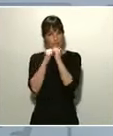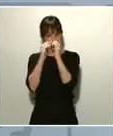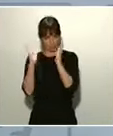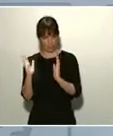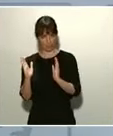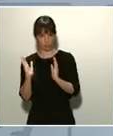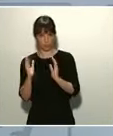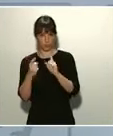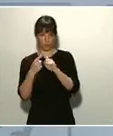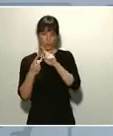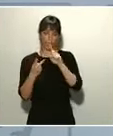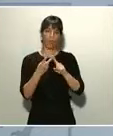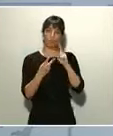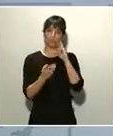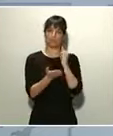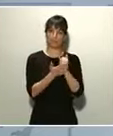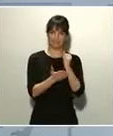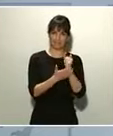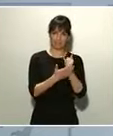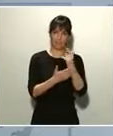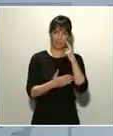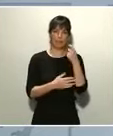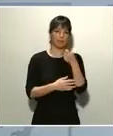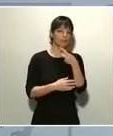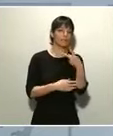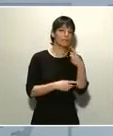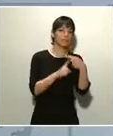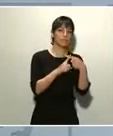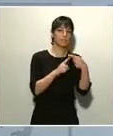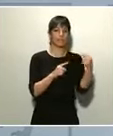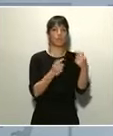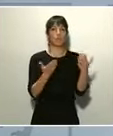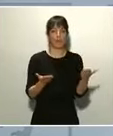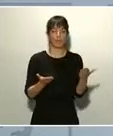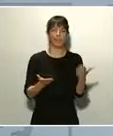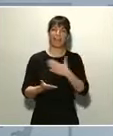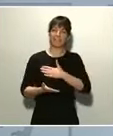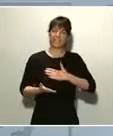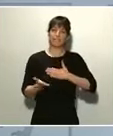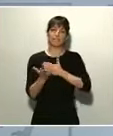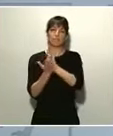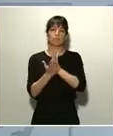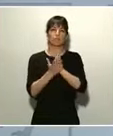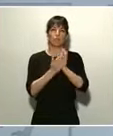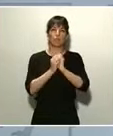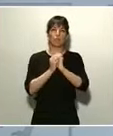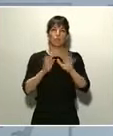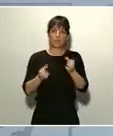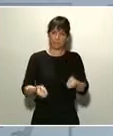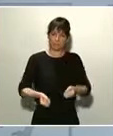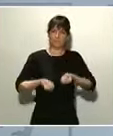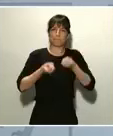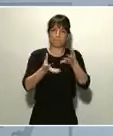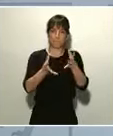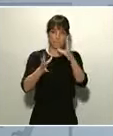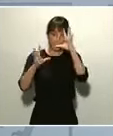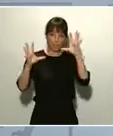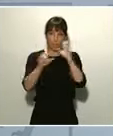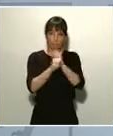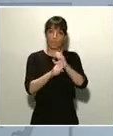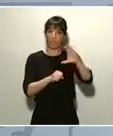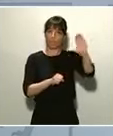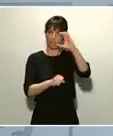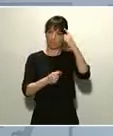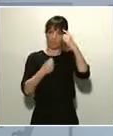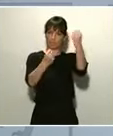Por tanto, me gustaría también que los medios de comunicación trasladaran este enfoque que da, lógicamente, la ciencia y los expertos. No